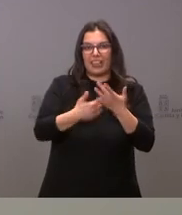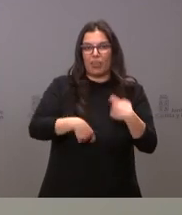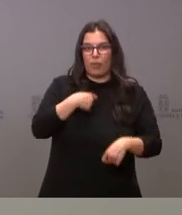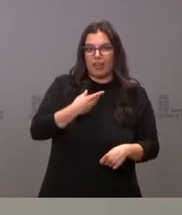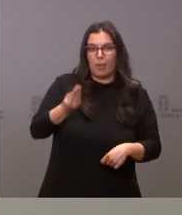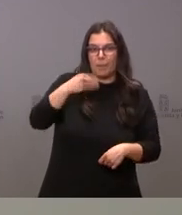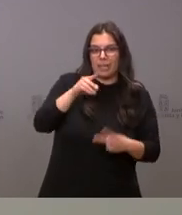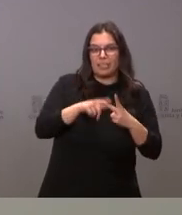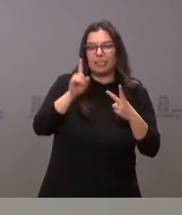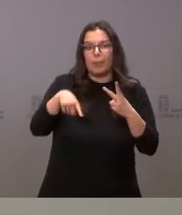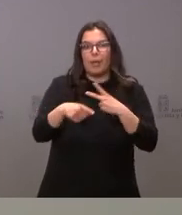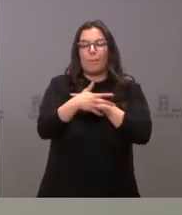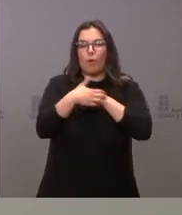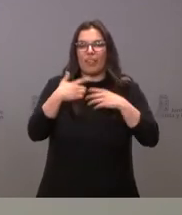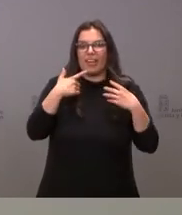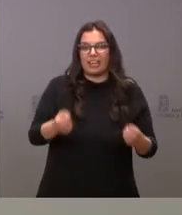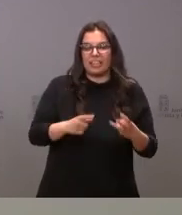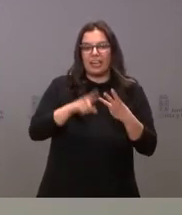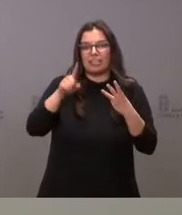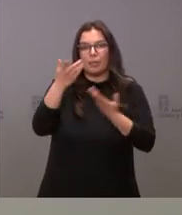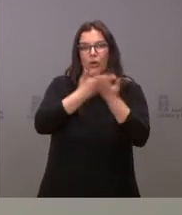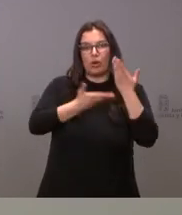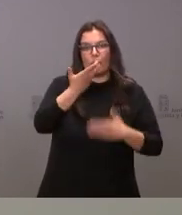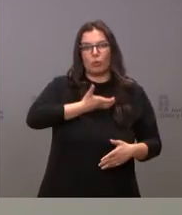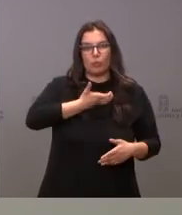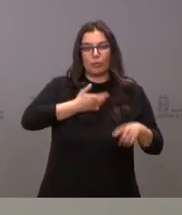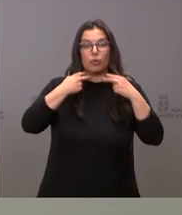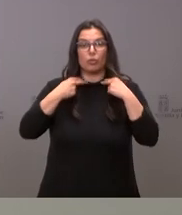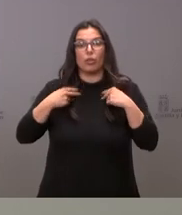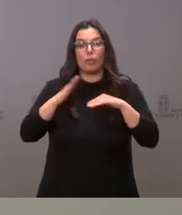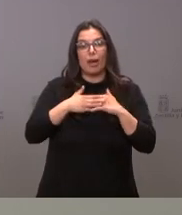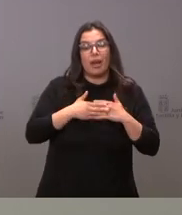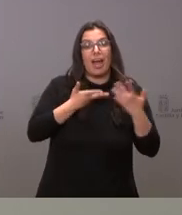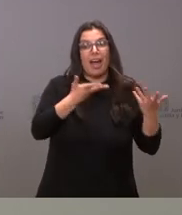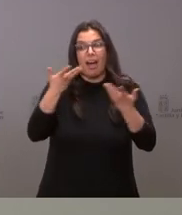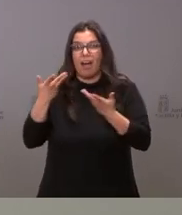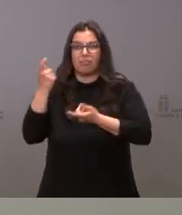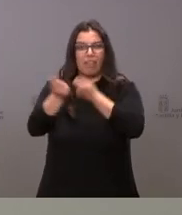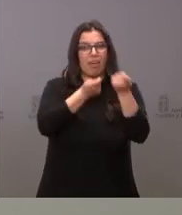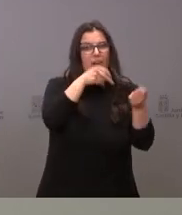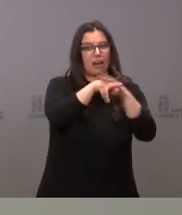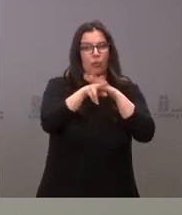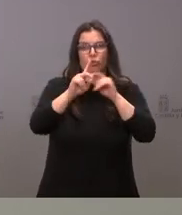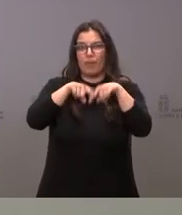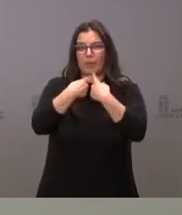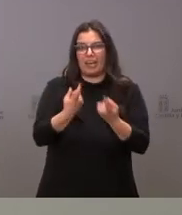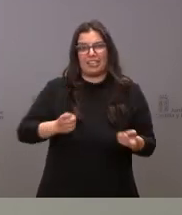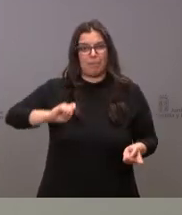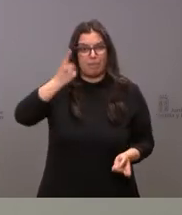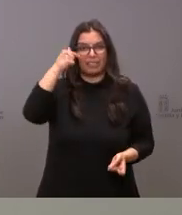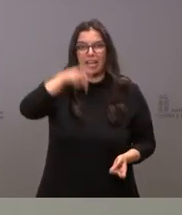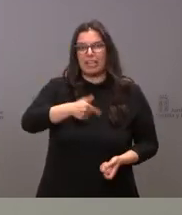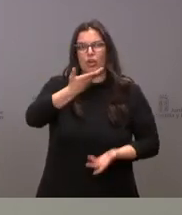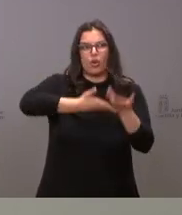apoyo a la pobreza energética y de la colaboración con las corporaciones locales para hacer llegar recursos a las familias que más lo necesitan aquí hemos actuado en